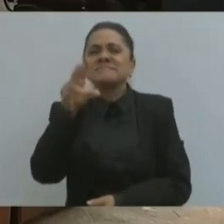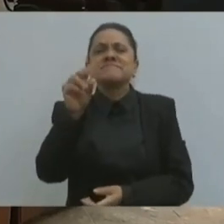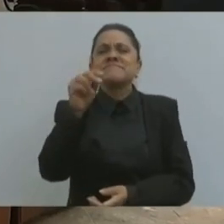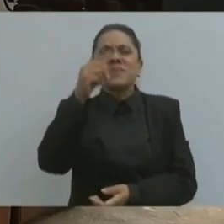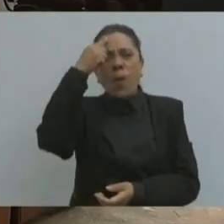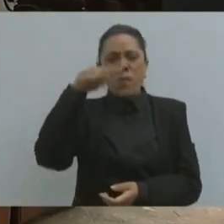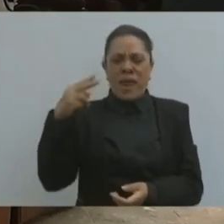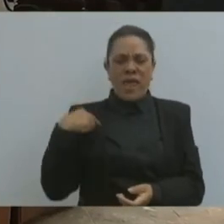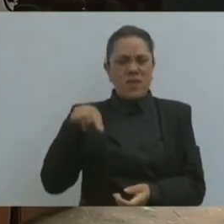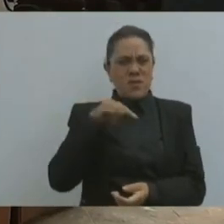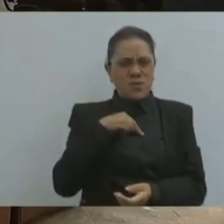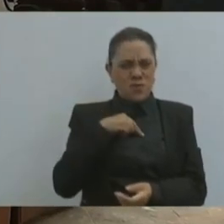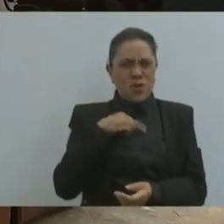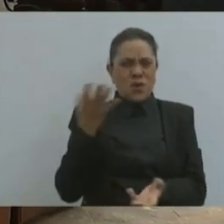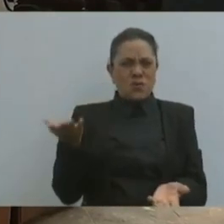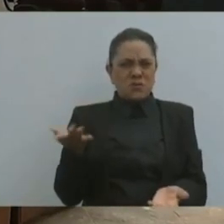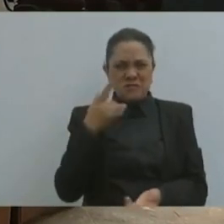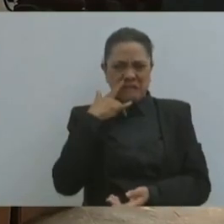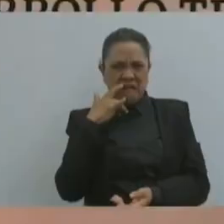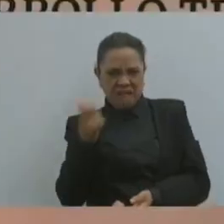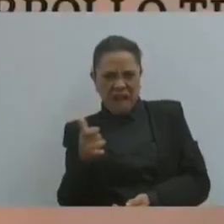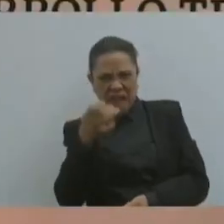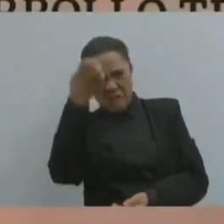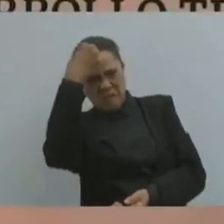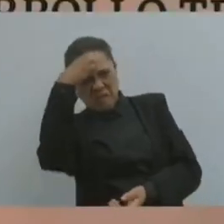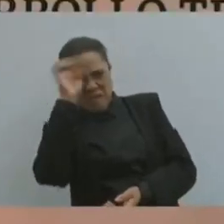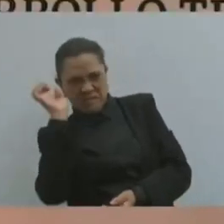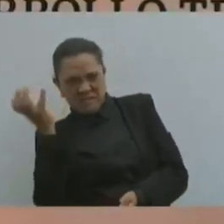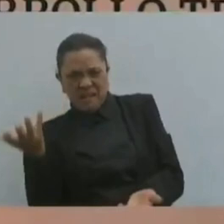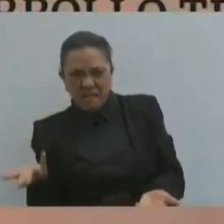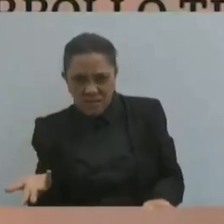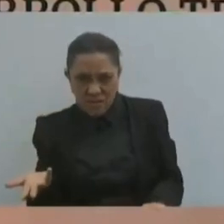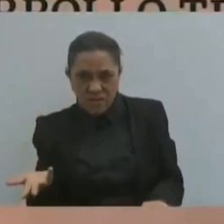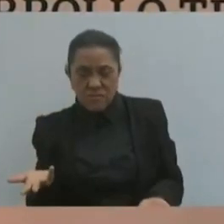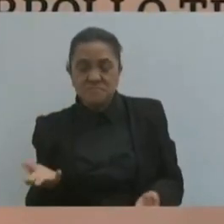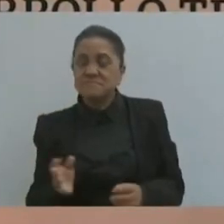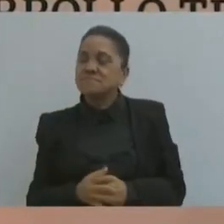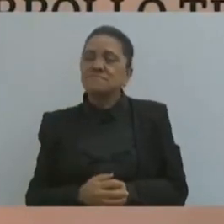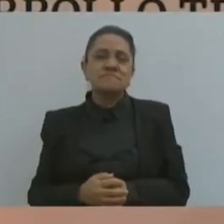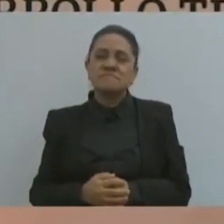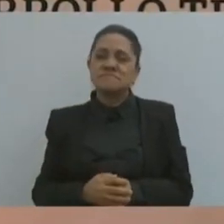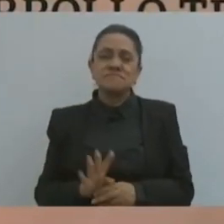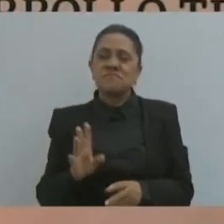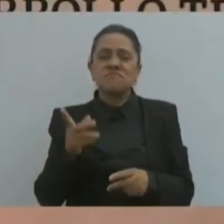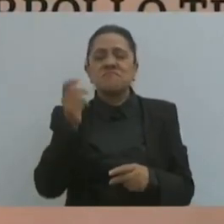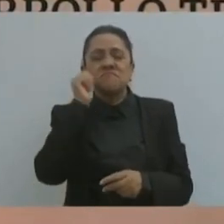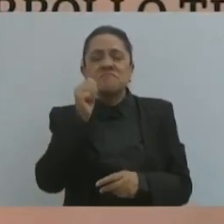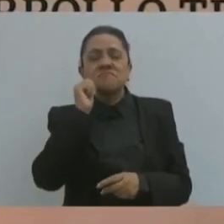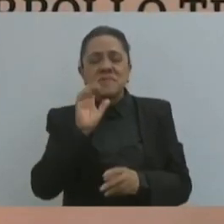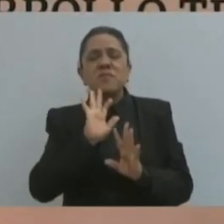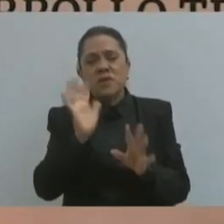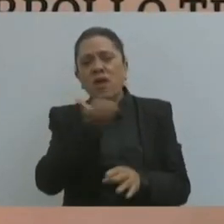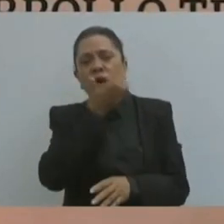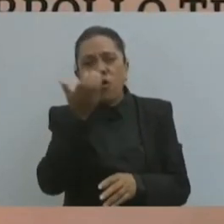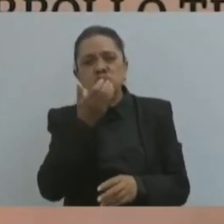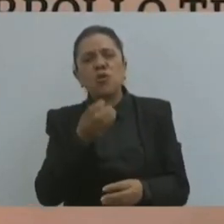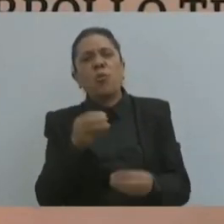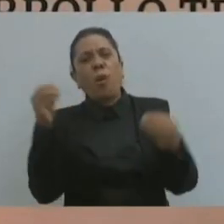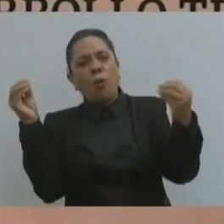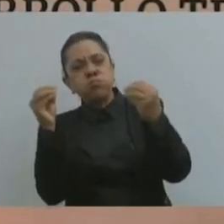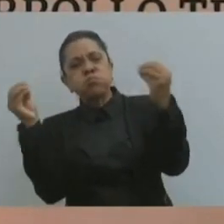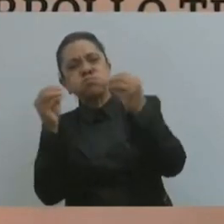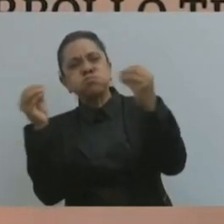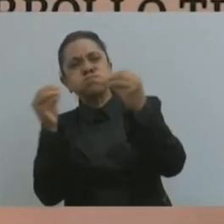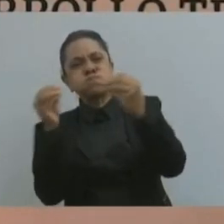nada extraño el estar enfrentando a una oposición.